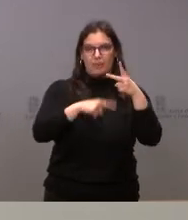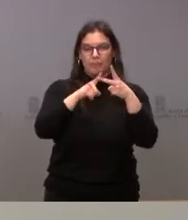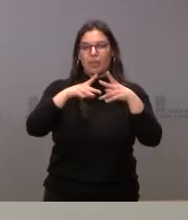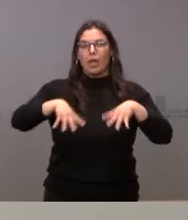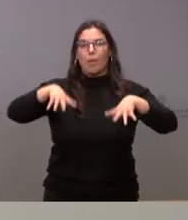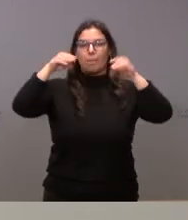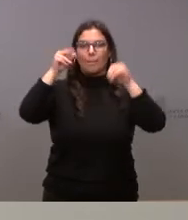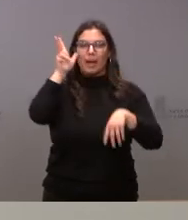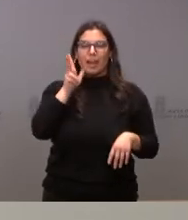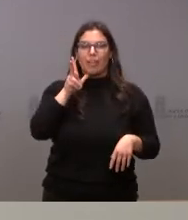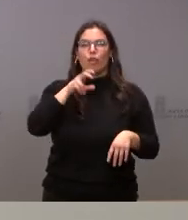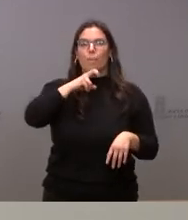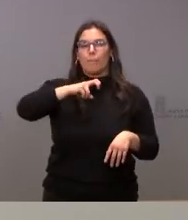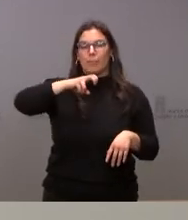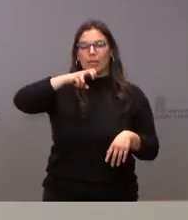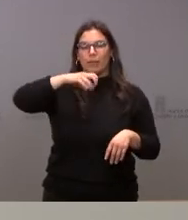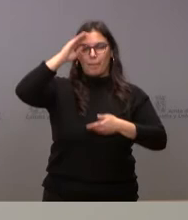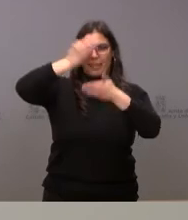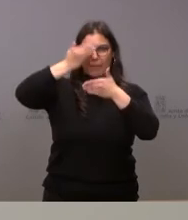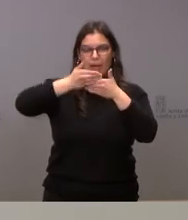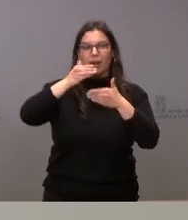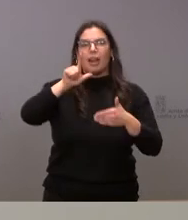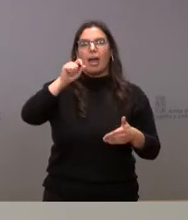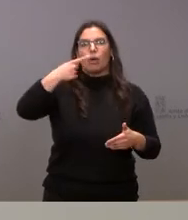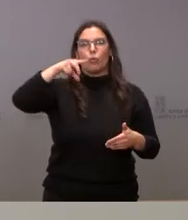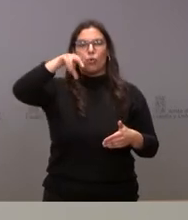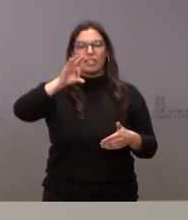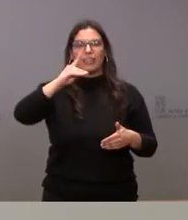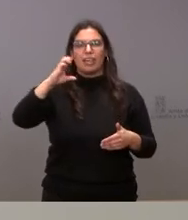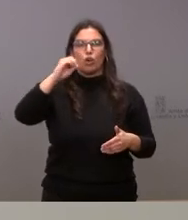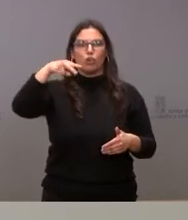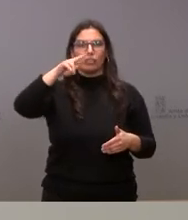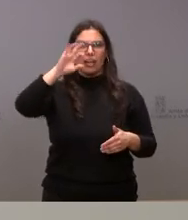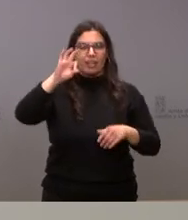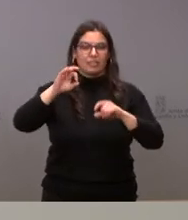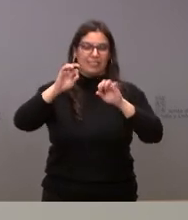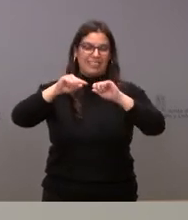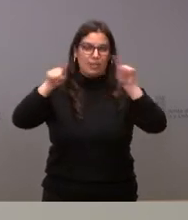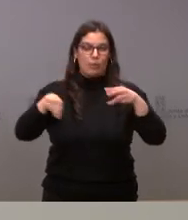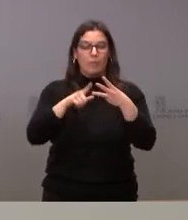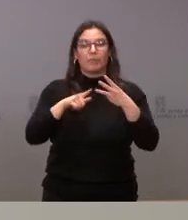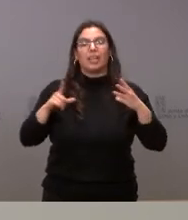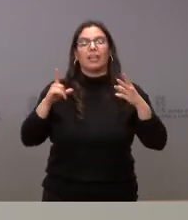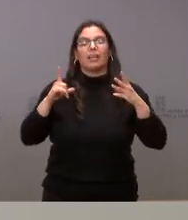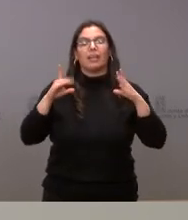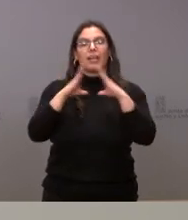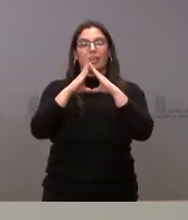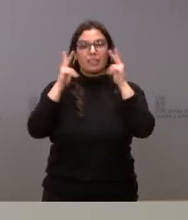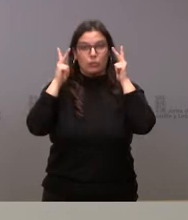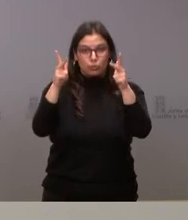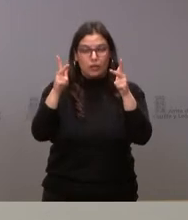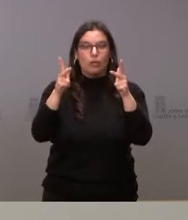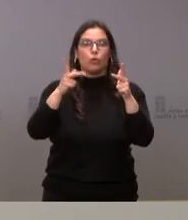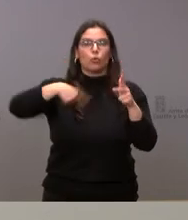Palacio Medieval de Laguna de Contreras en Segovia y el Santuario de Nuestra Señora del Valle en San Román del